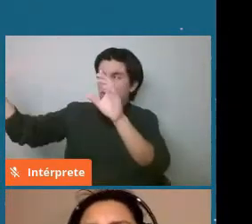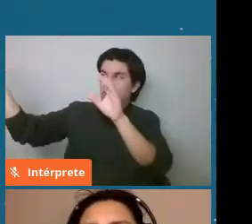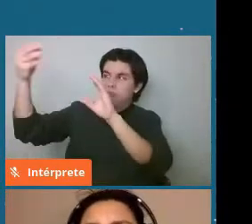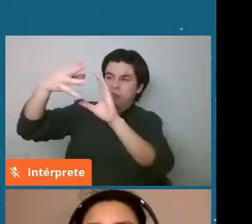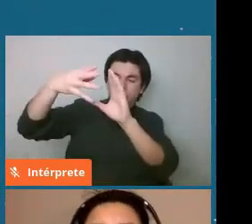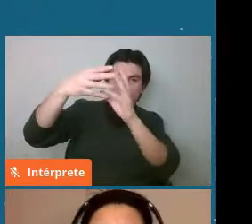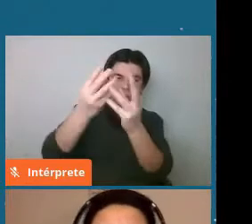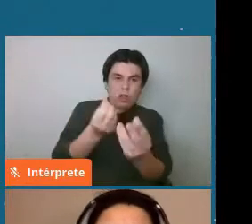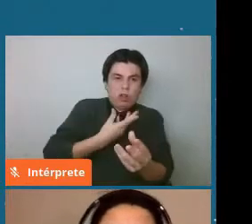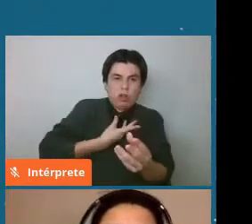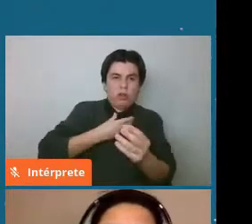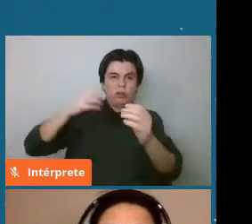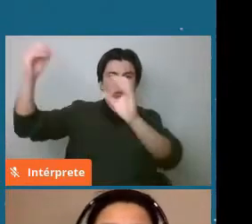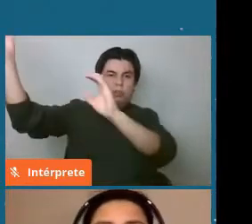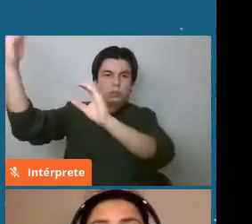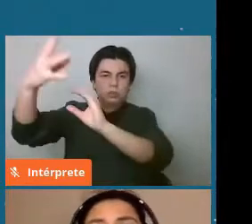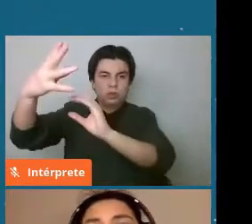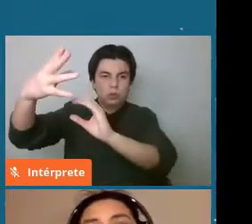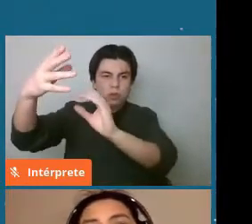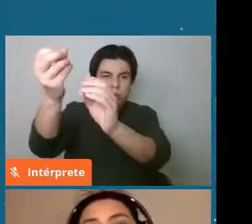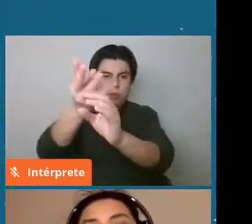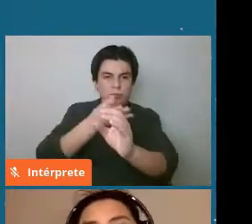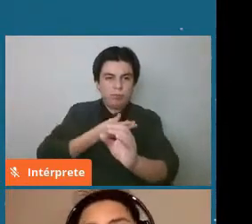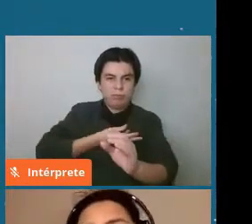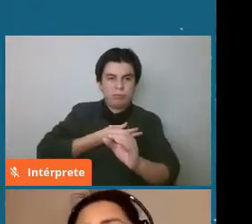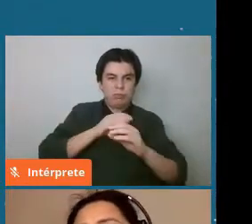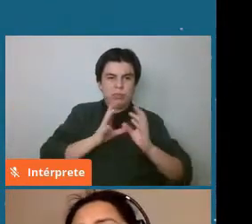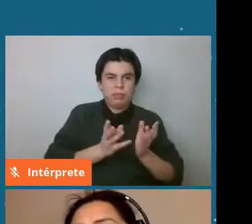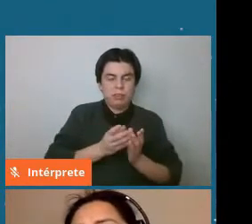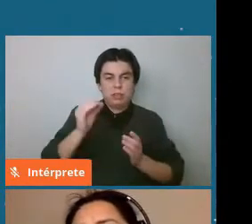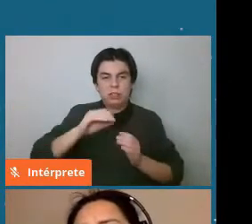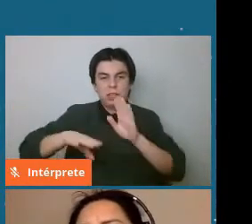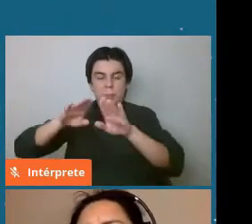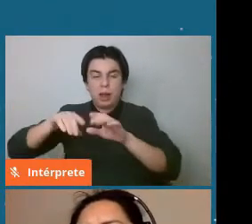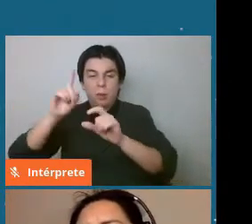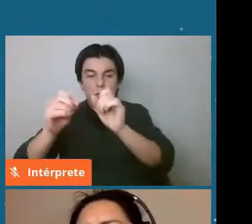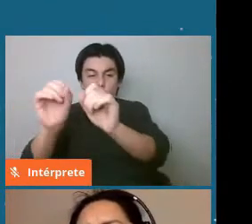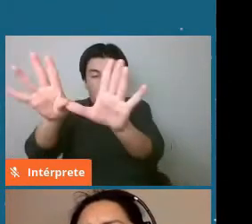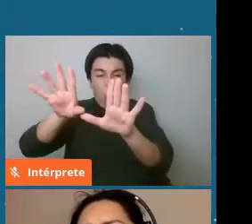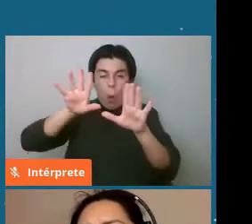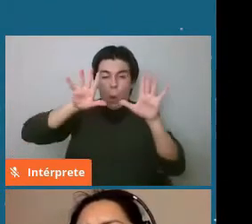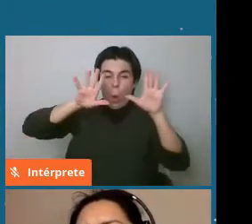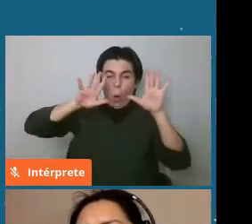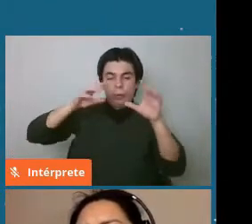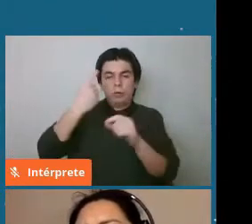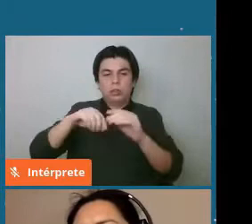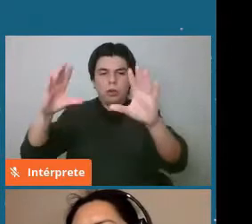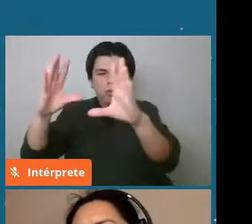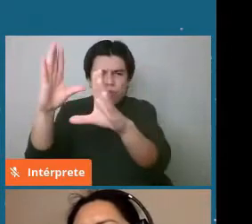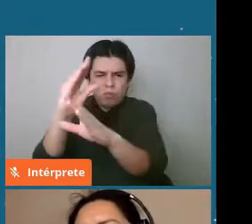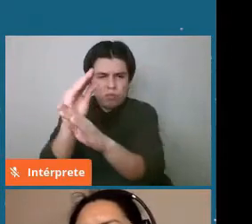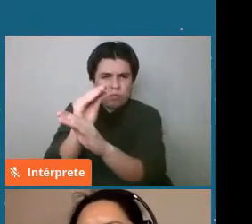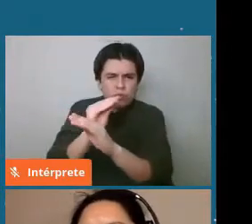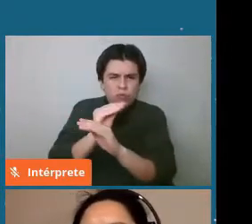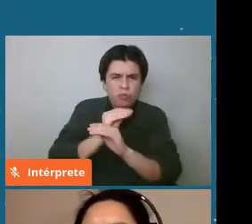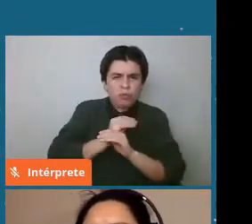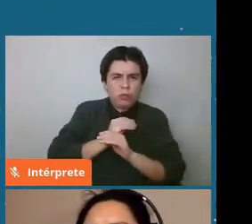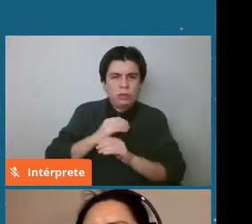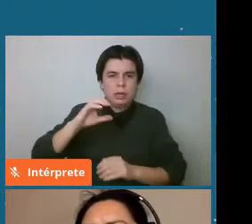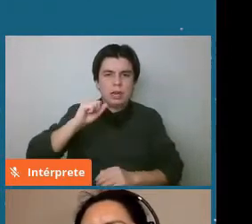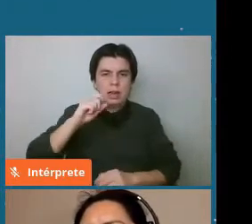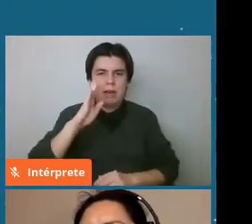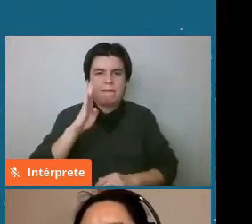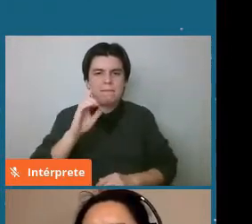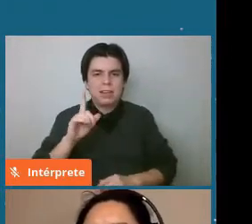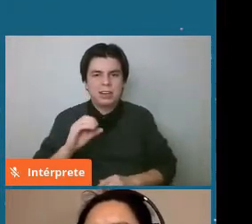lo que vamos a ver es que o reflejan mucha luz o son muy opacos. Entonces, estos valores de albedo van a ser más altos para